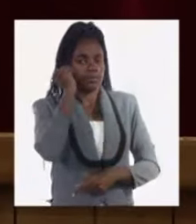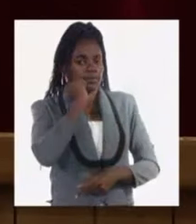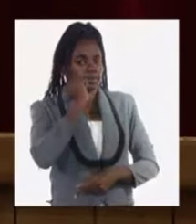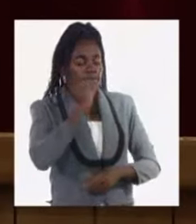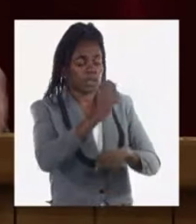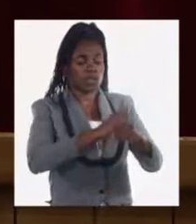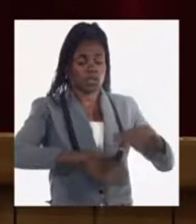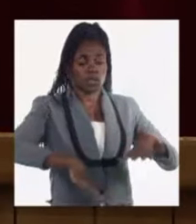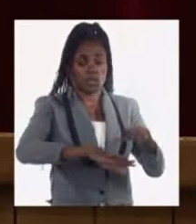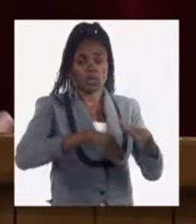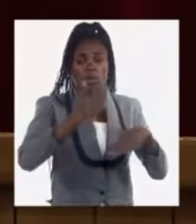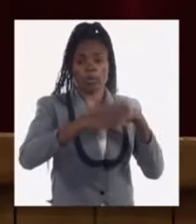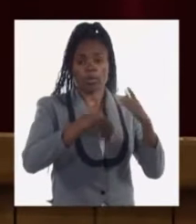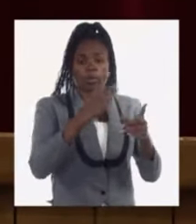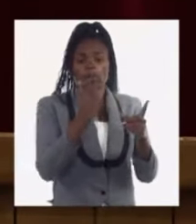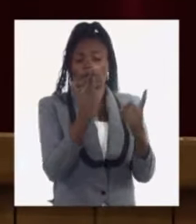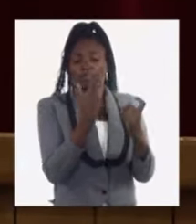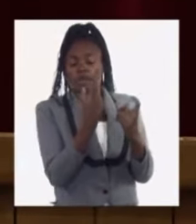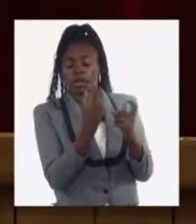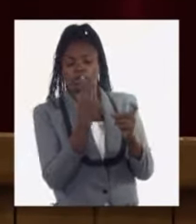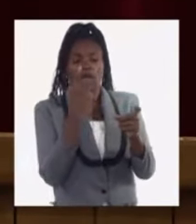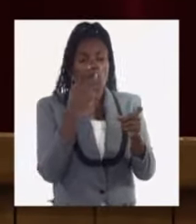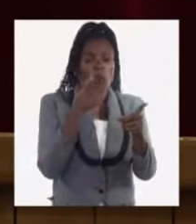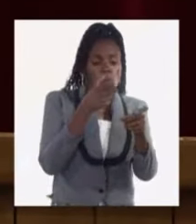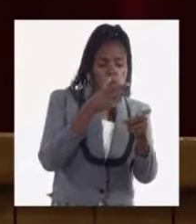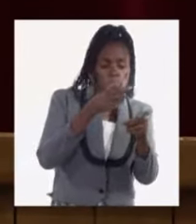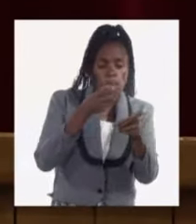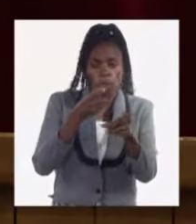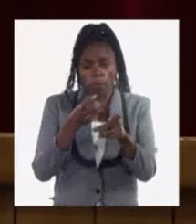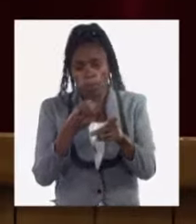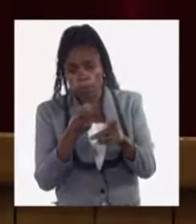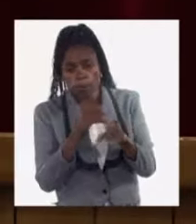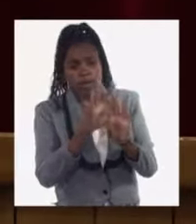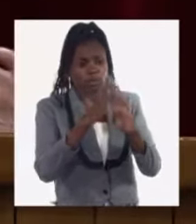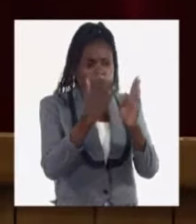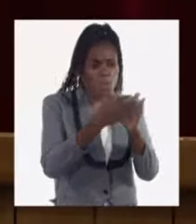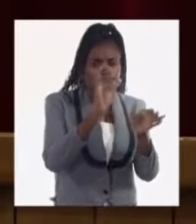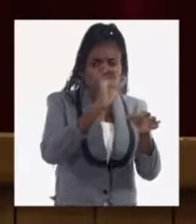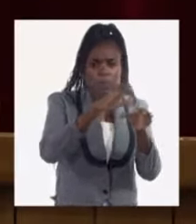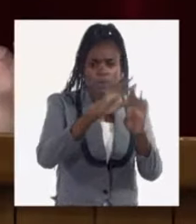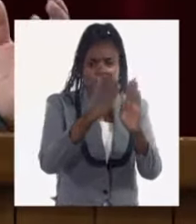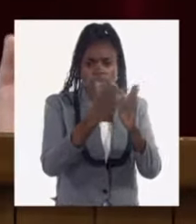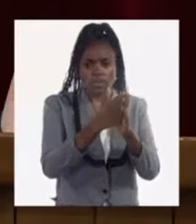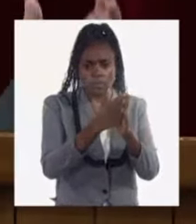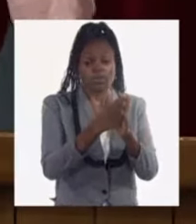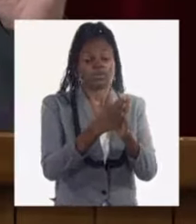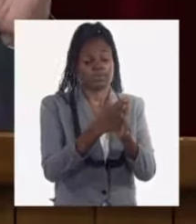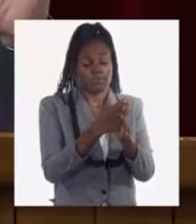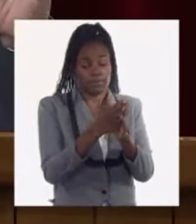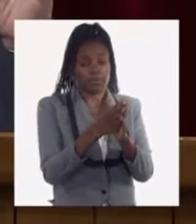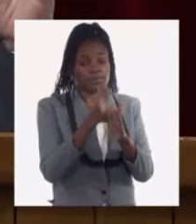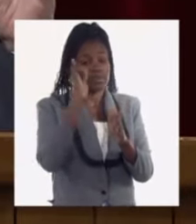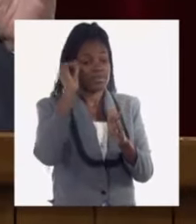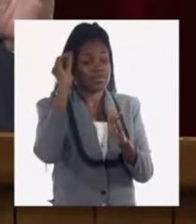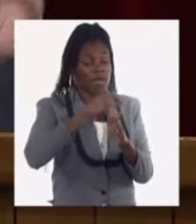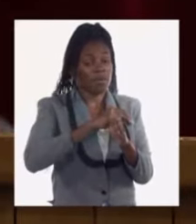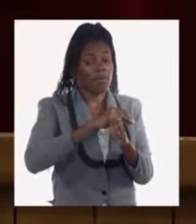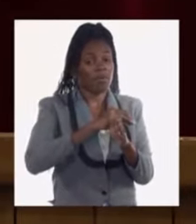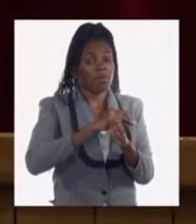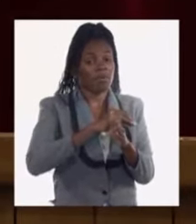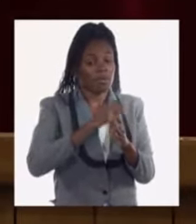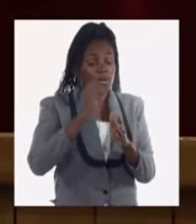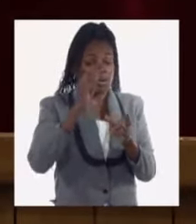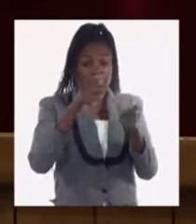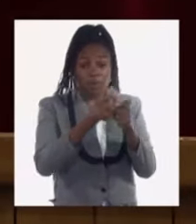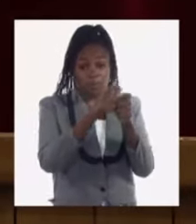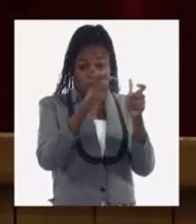problemas que tenemos de insumos, problemas objetivos y subjetivos, tenemos bajos rendimientos y la combinación de un incremento del costo de la fuerza